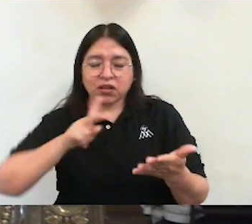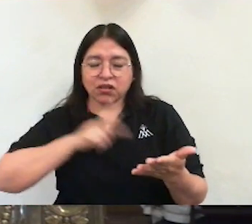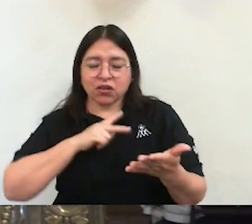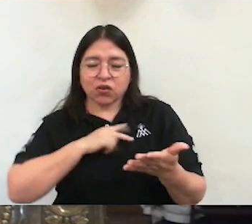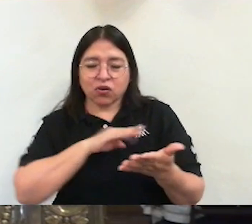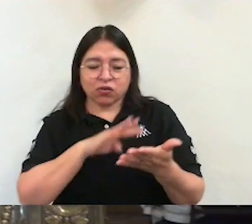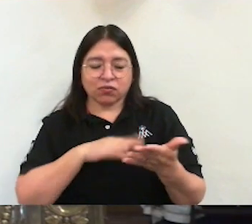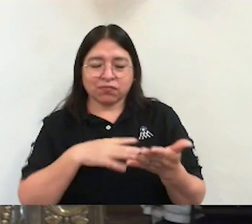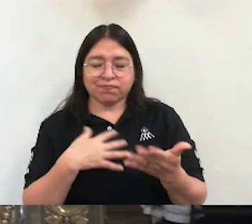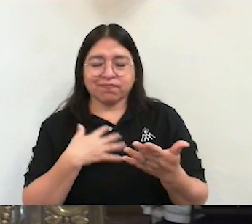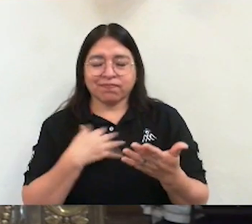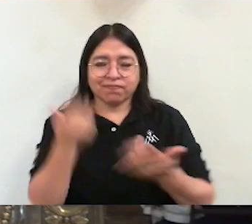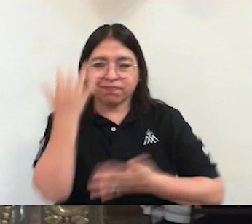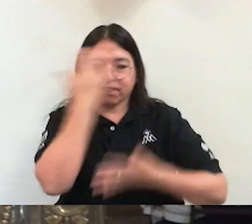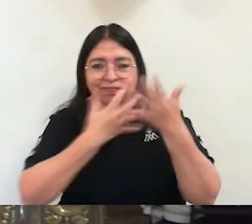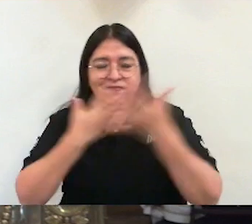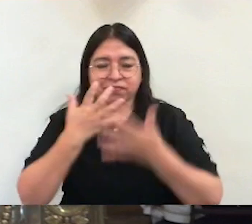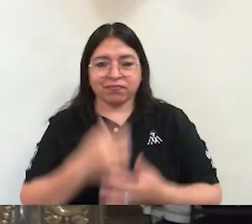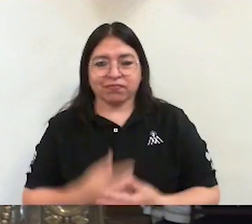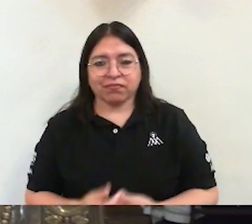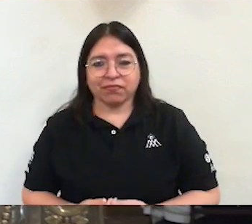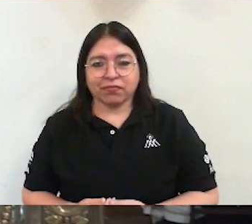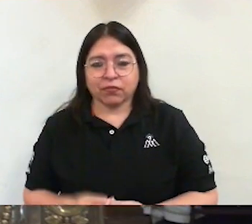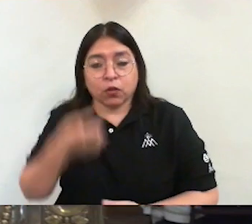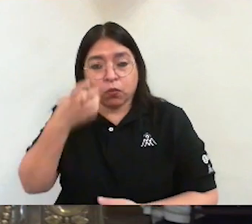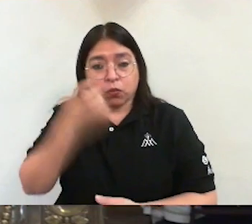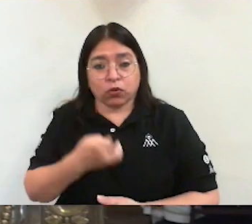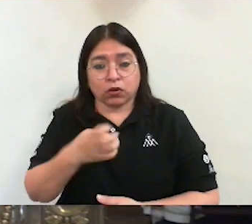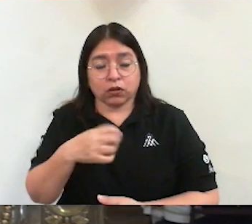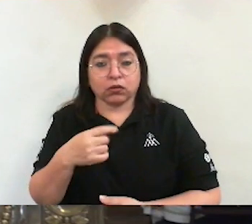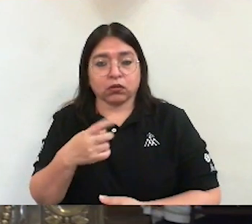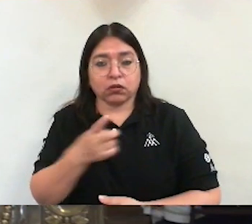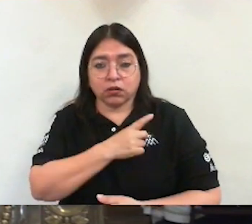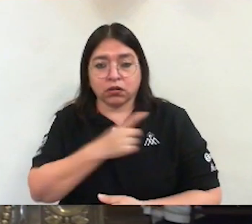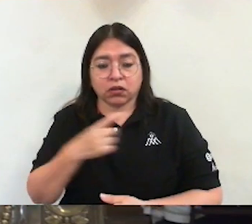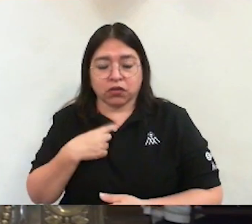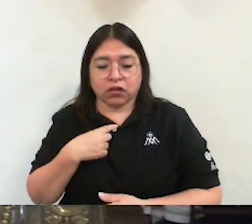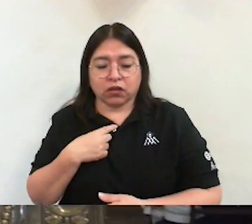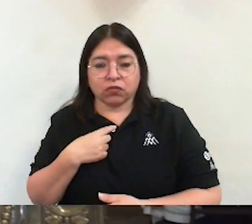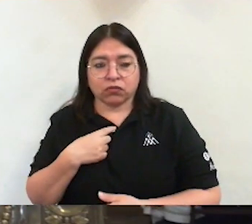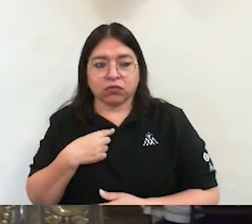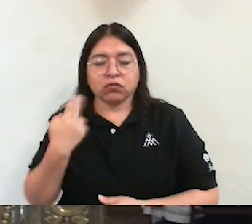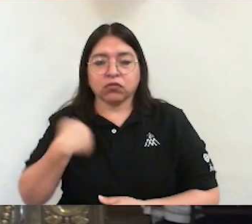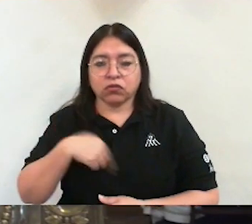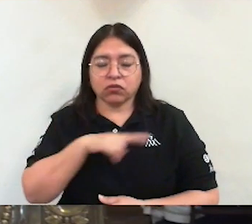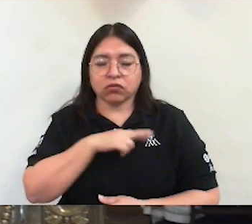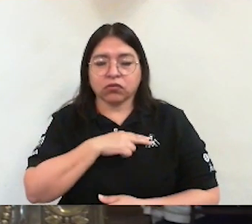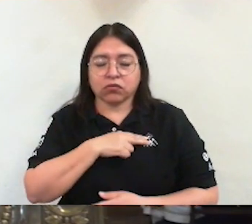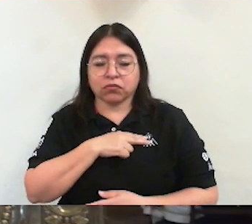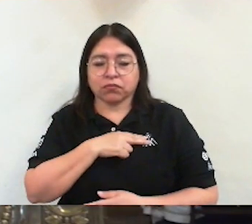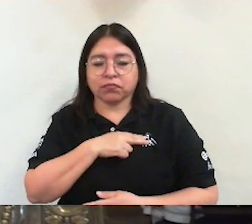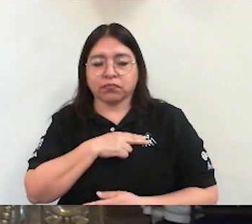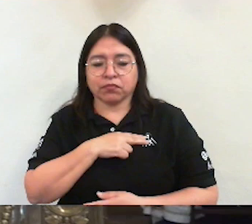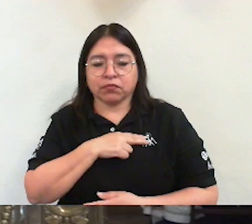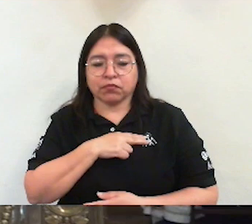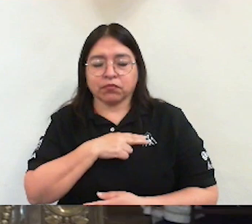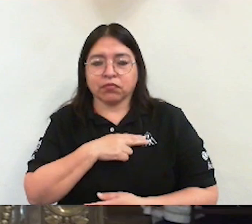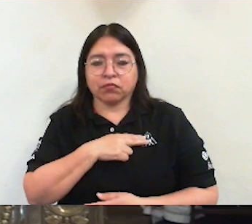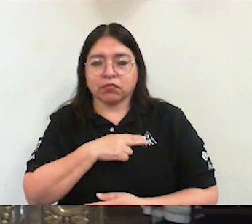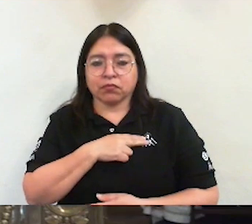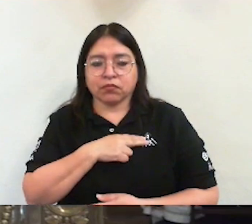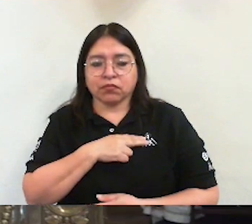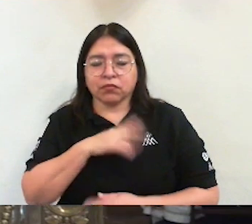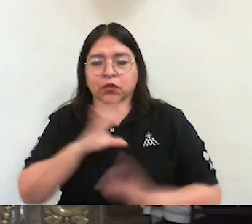escrituras. Por eso debemos conservar el criterio